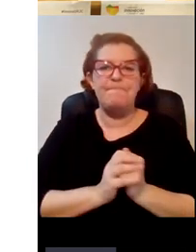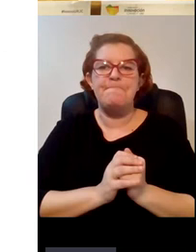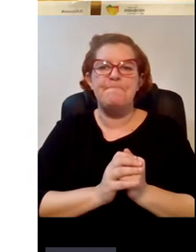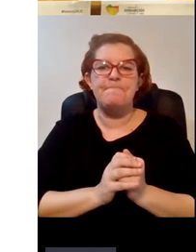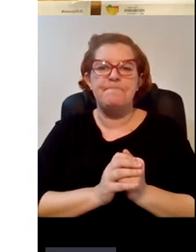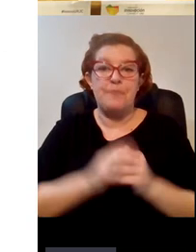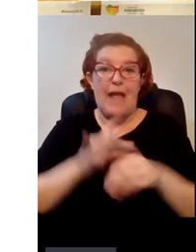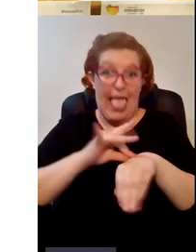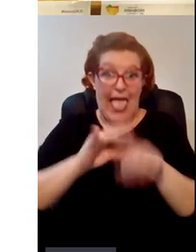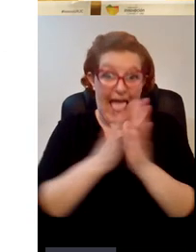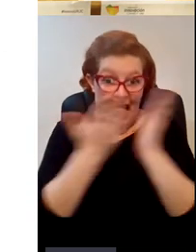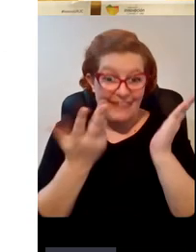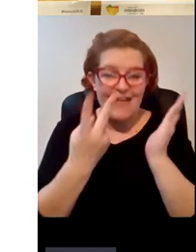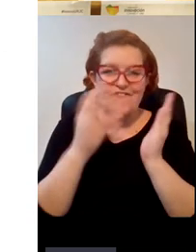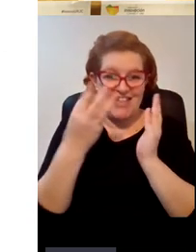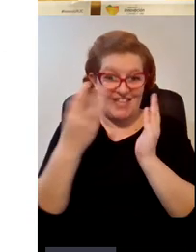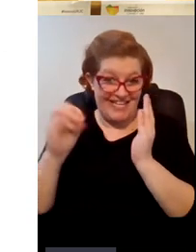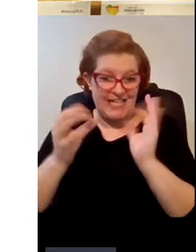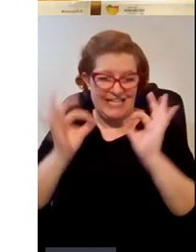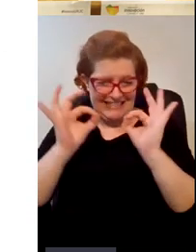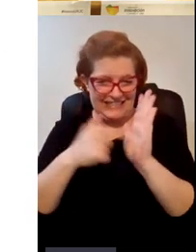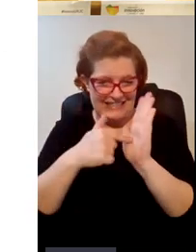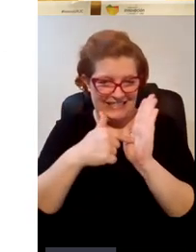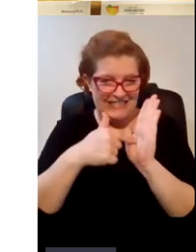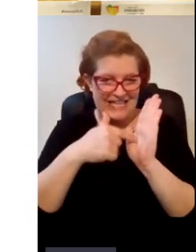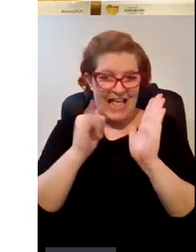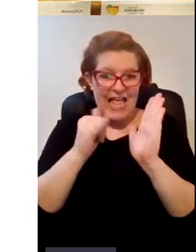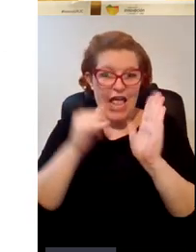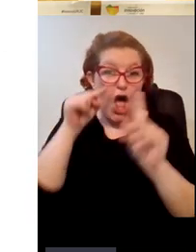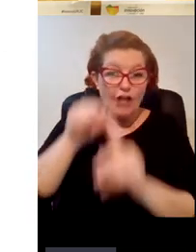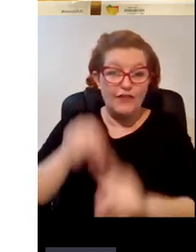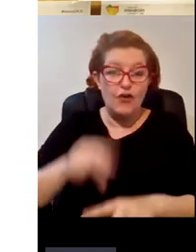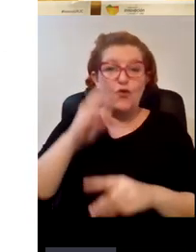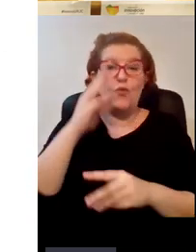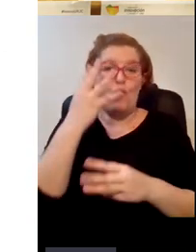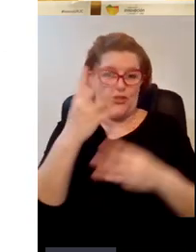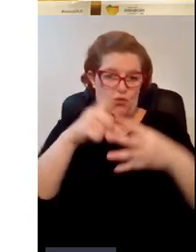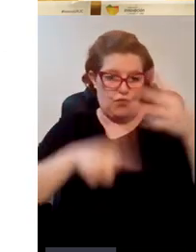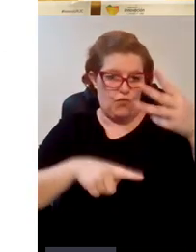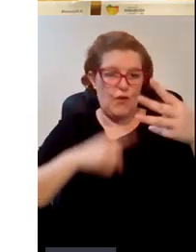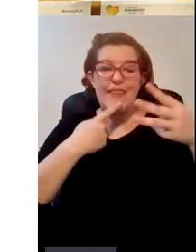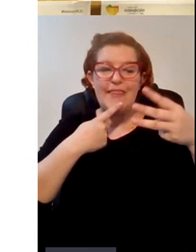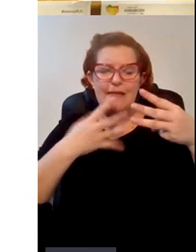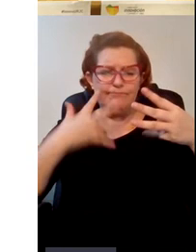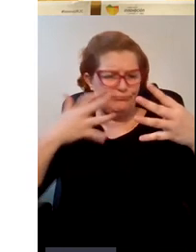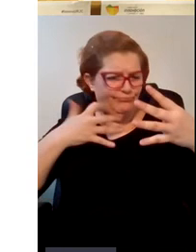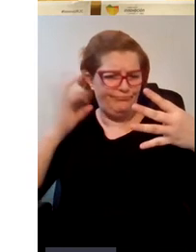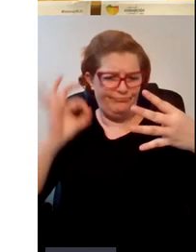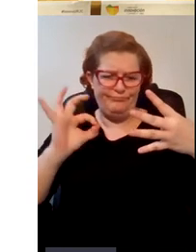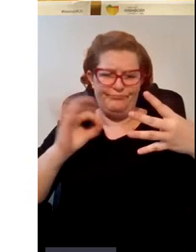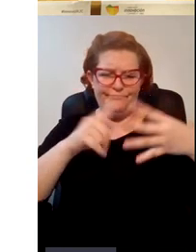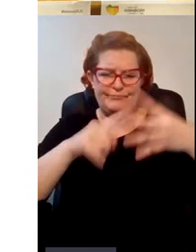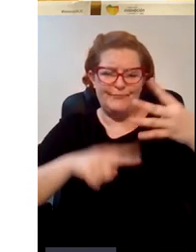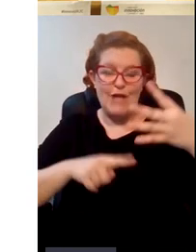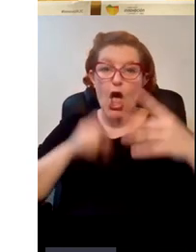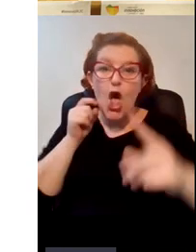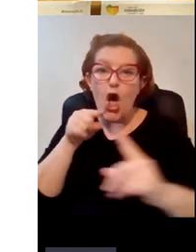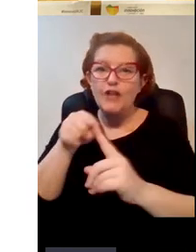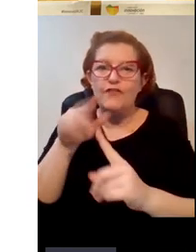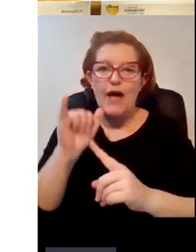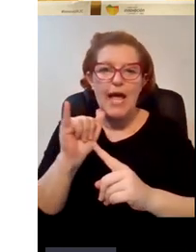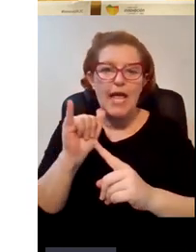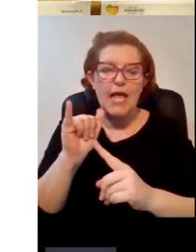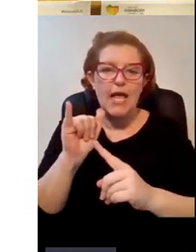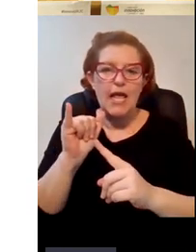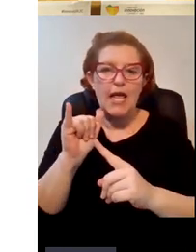en la agenda en la agenda 2030 en concreto hay cuatro objetivos en los que se habla explícitamente como meta de perdón tres